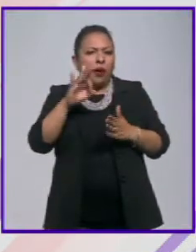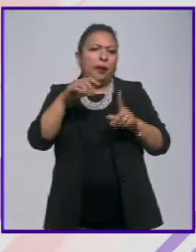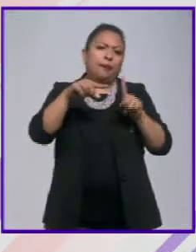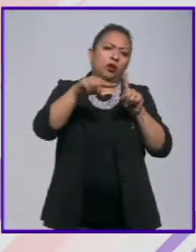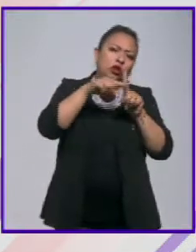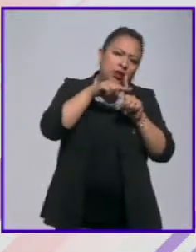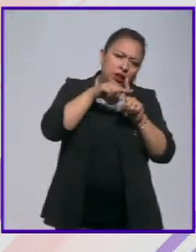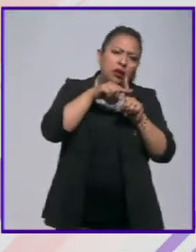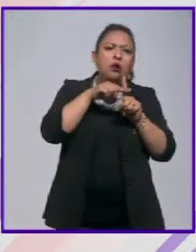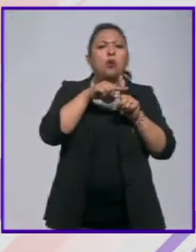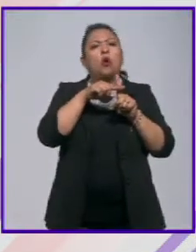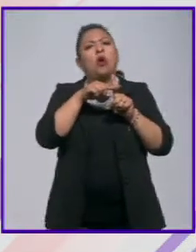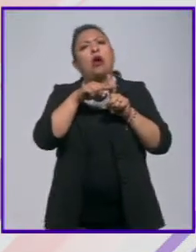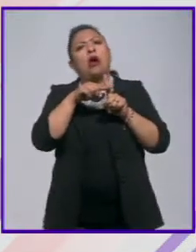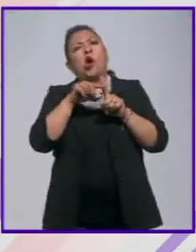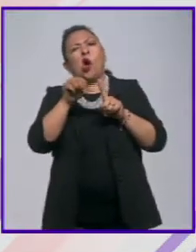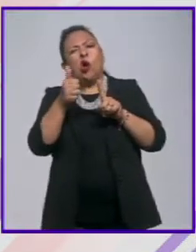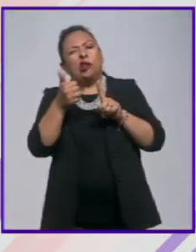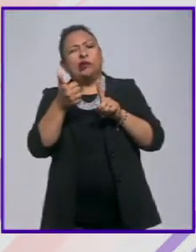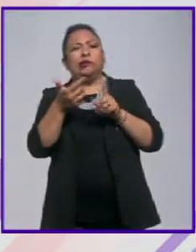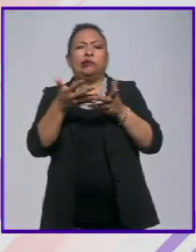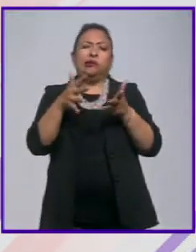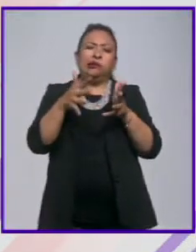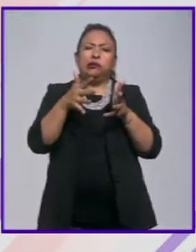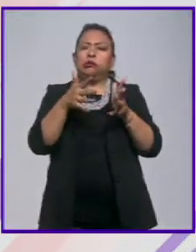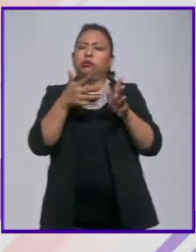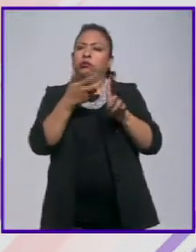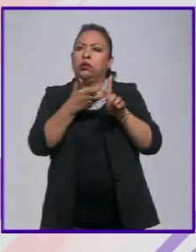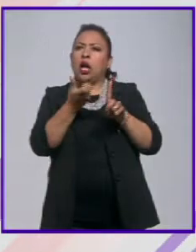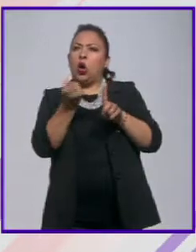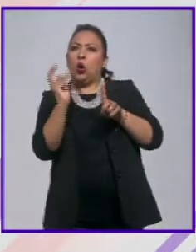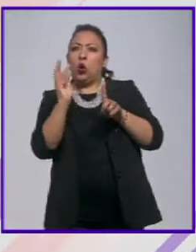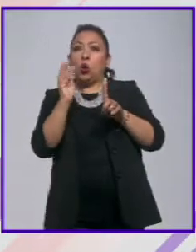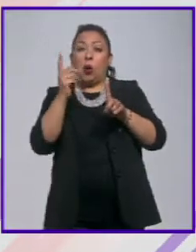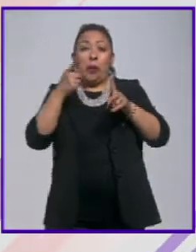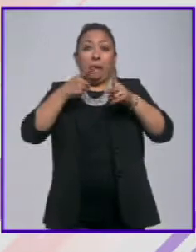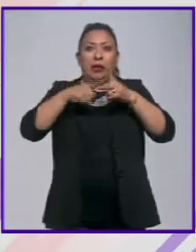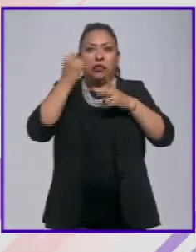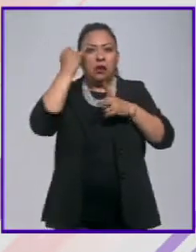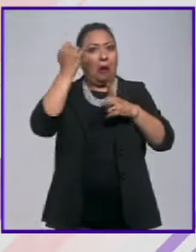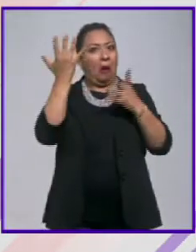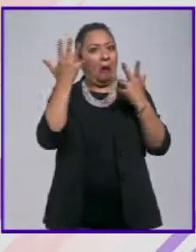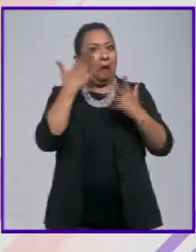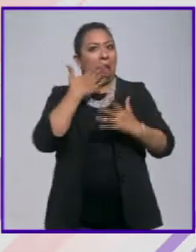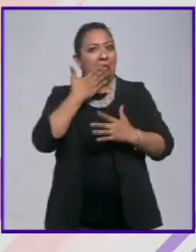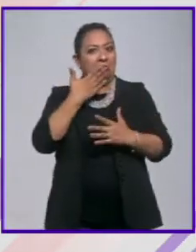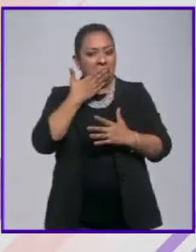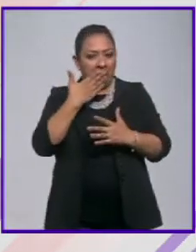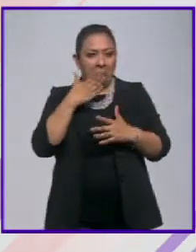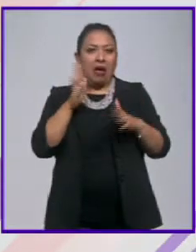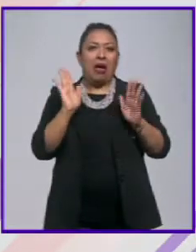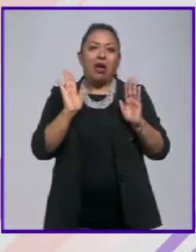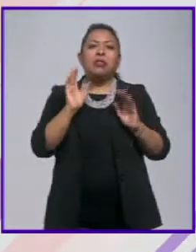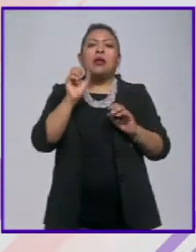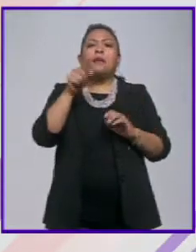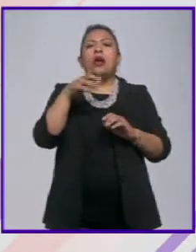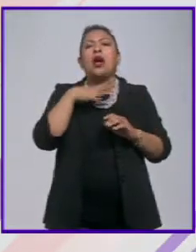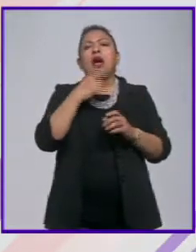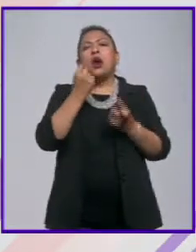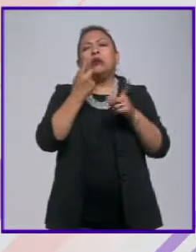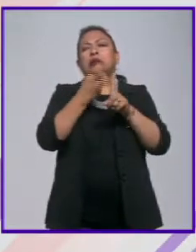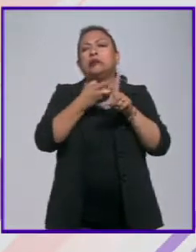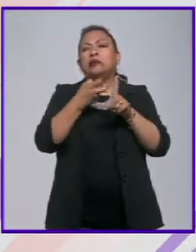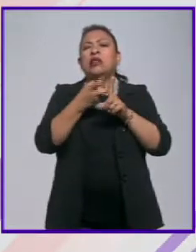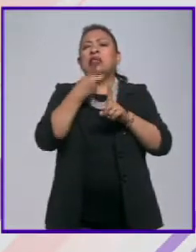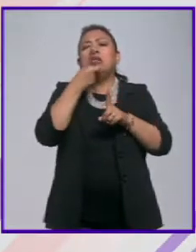positivos, puede tener puntos criticables, los creadores lo aplaudieron en su momento y finalmente también ha habido críticas que si no se